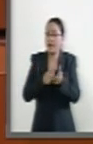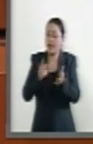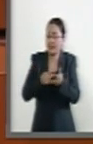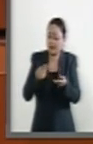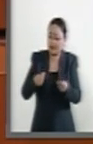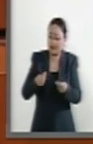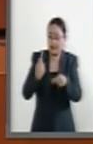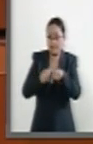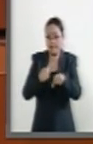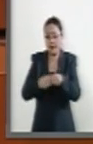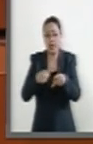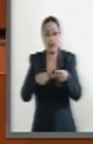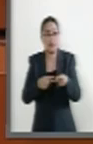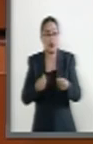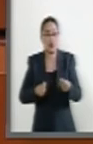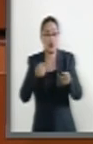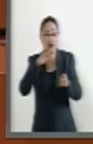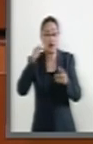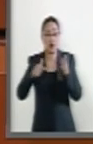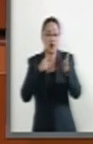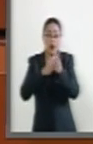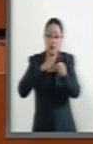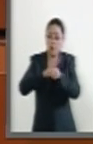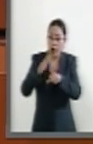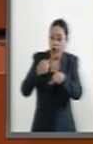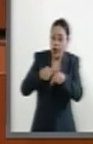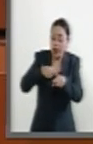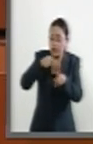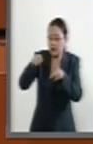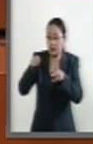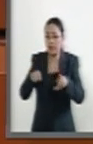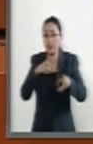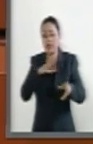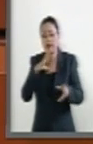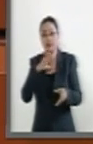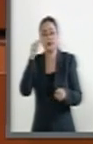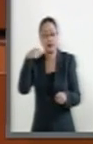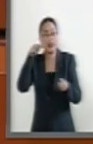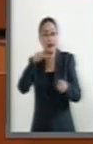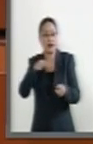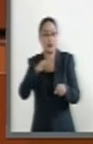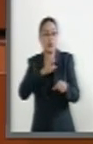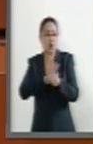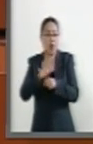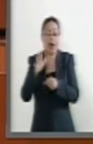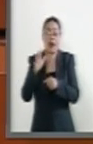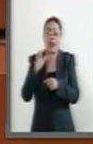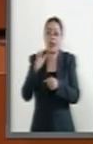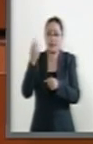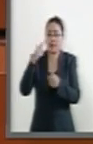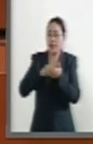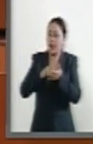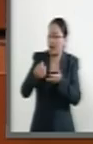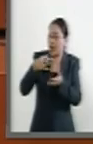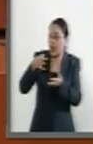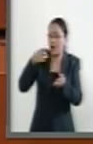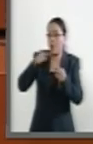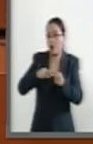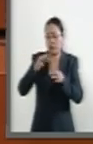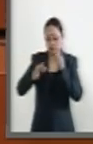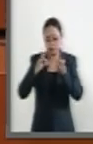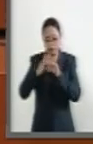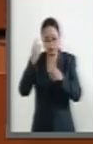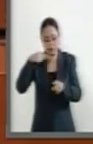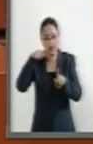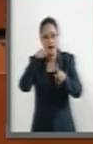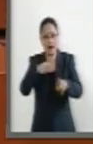ubicación, pero también es crucial para la implementación de tratamientos accesibles, oportunos y adecuados